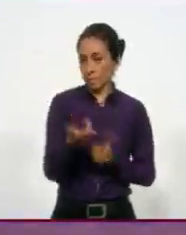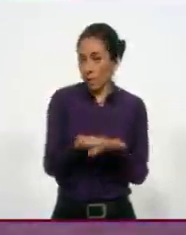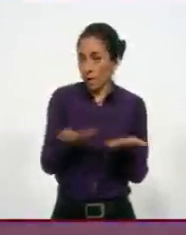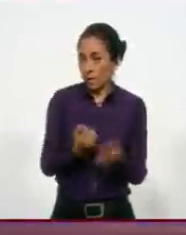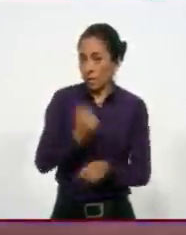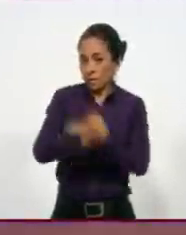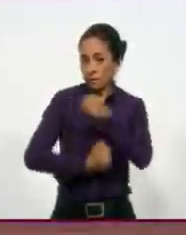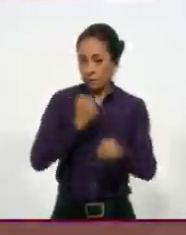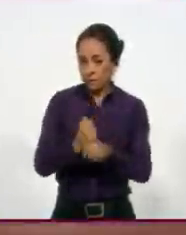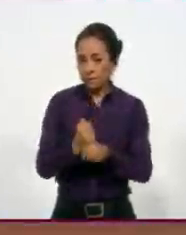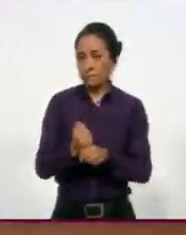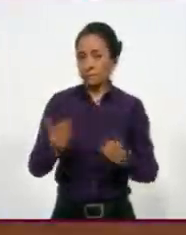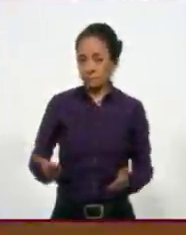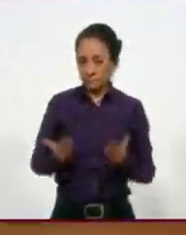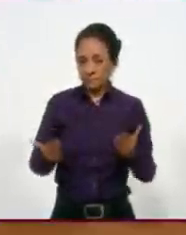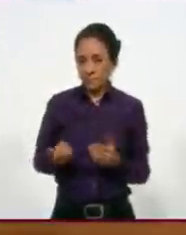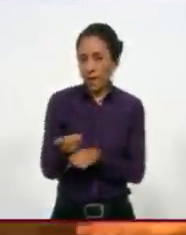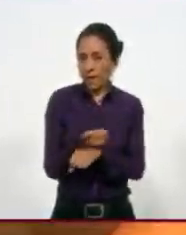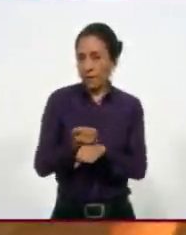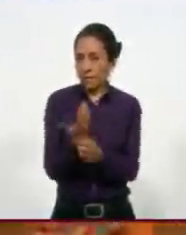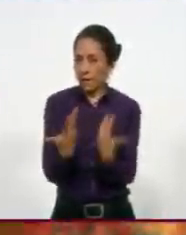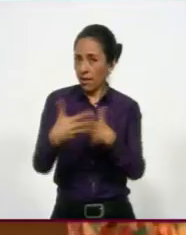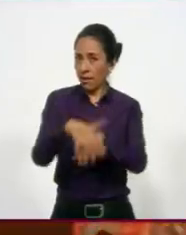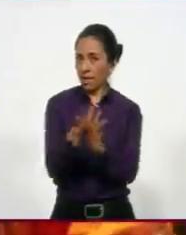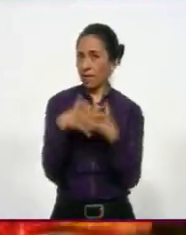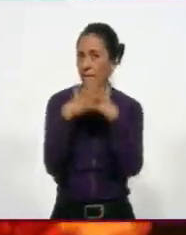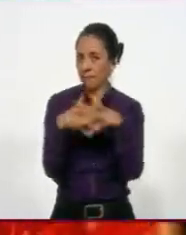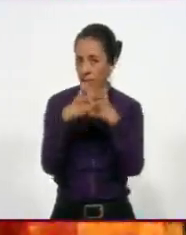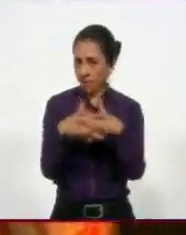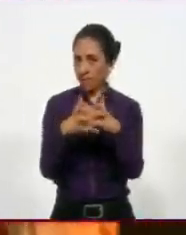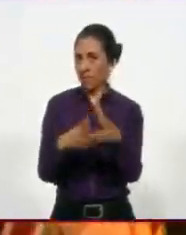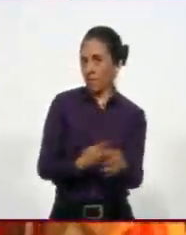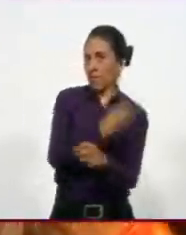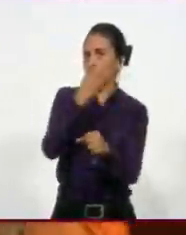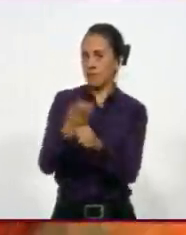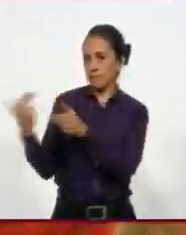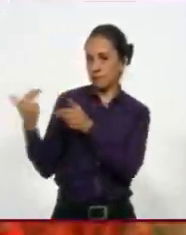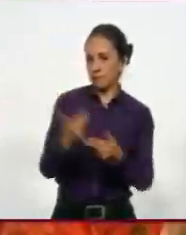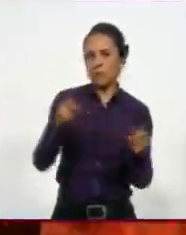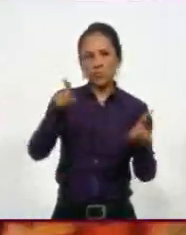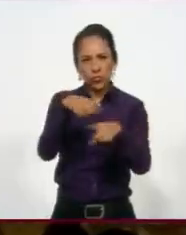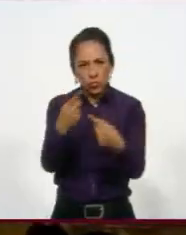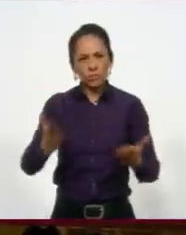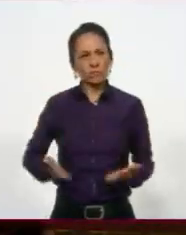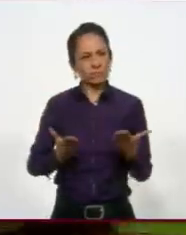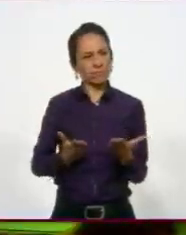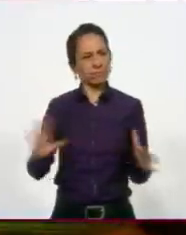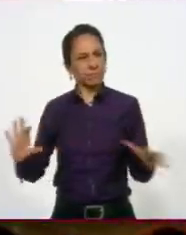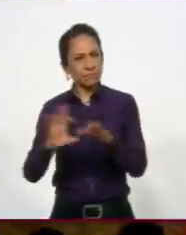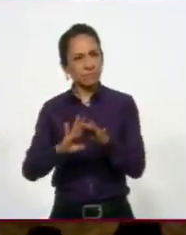programó el cuadro coreográfico Sangre Mestiza, nuestra tercera raíz. Música y danza dan cuenta de elementos africanos,